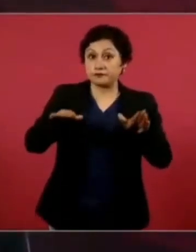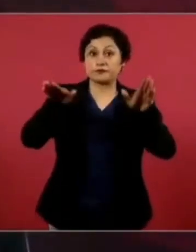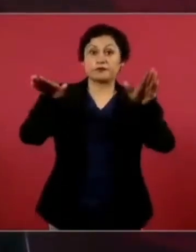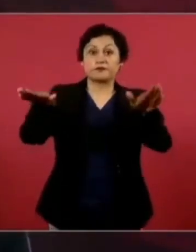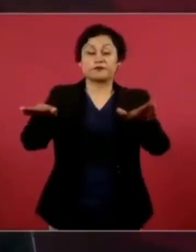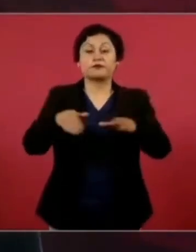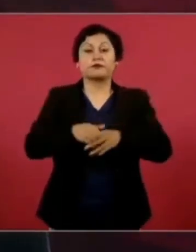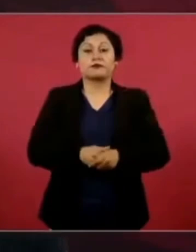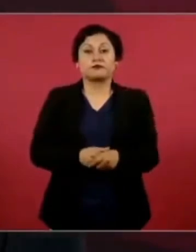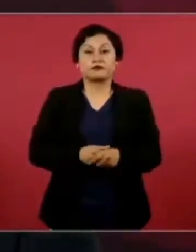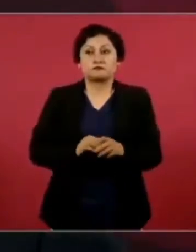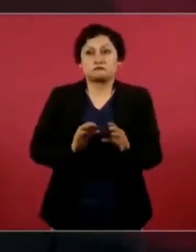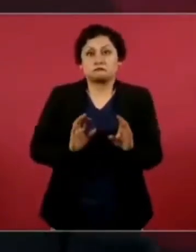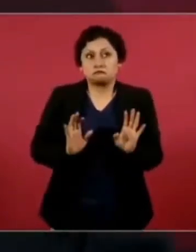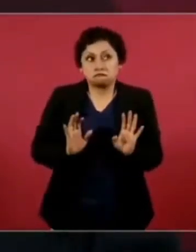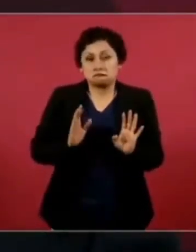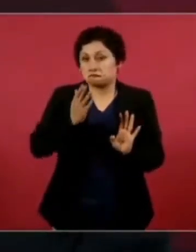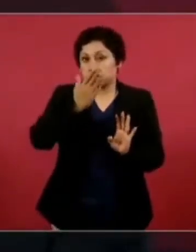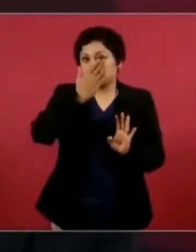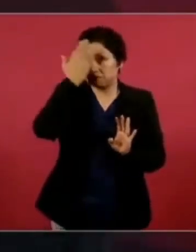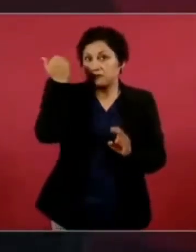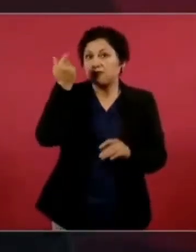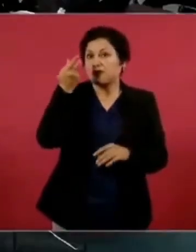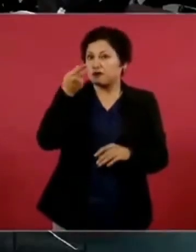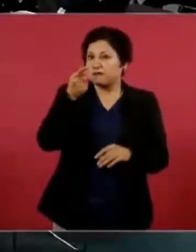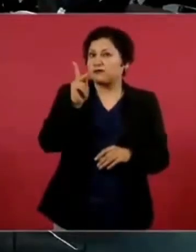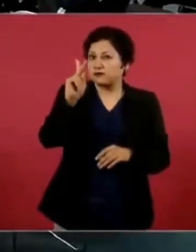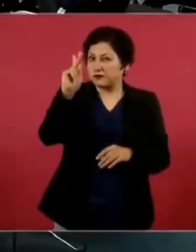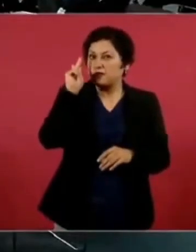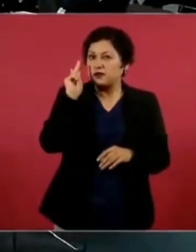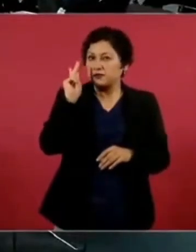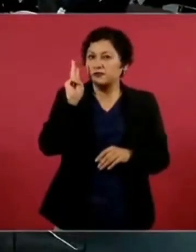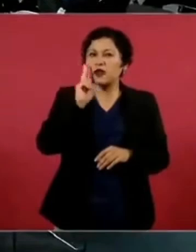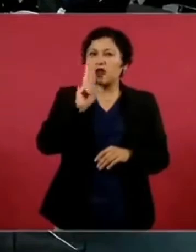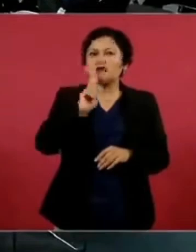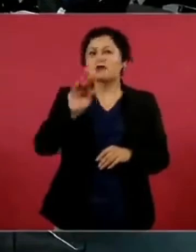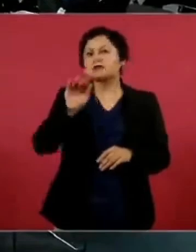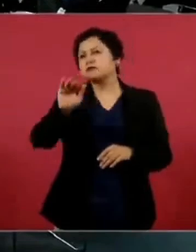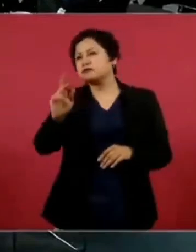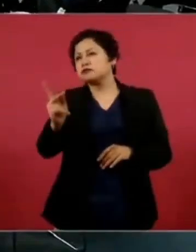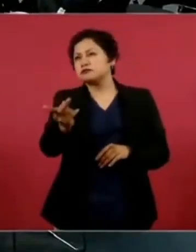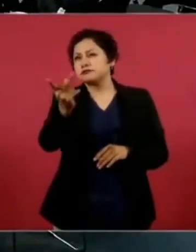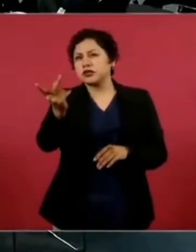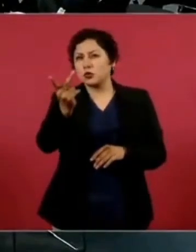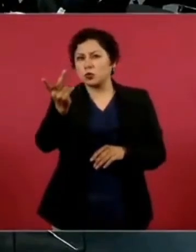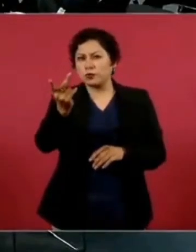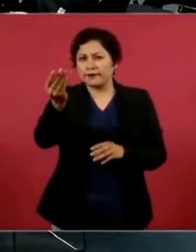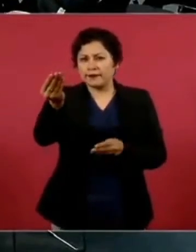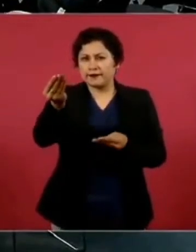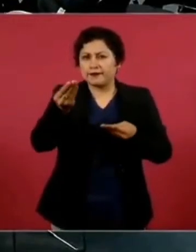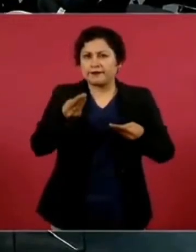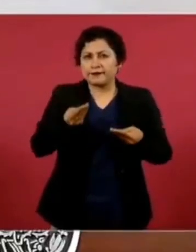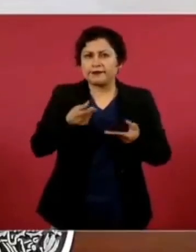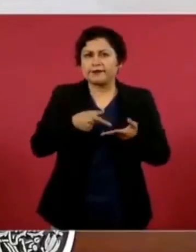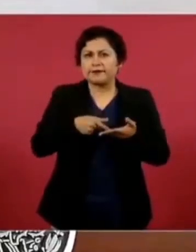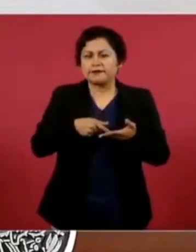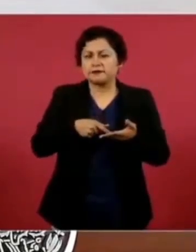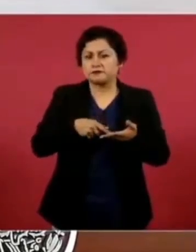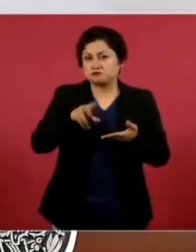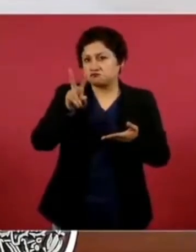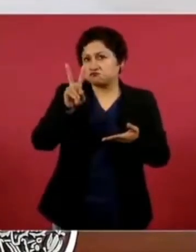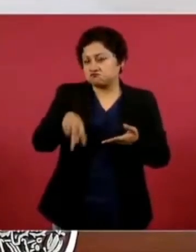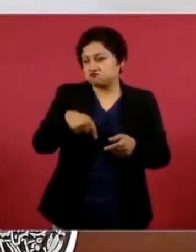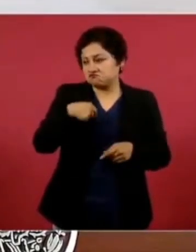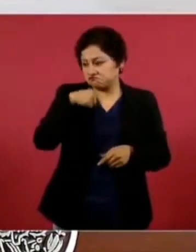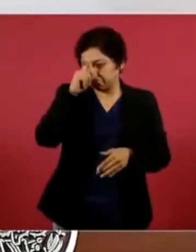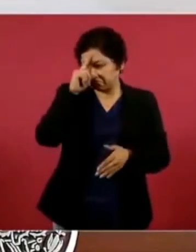no sé, pero a ver si preguntamos, debe haber significado una inversión como